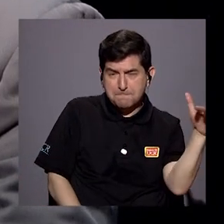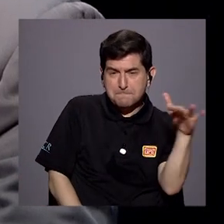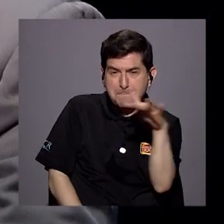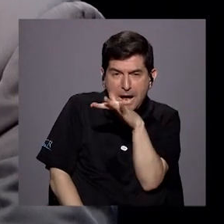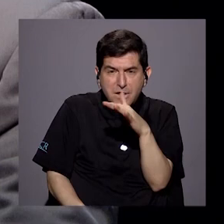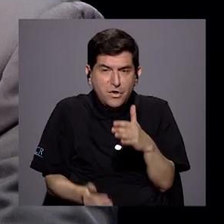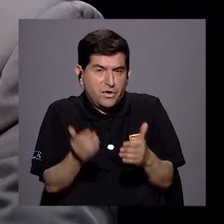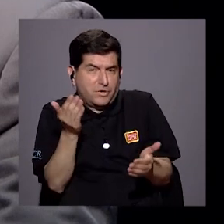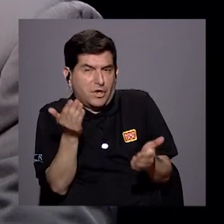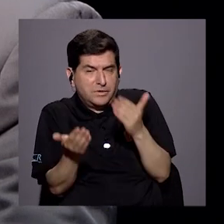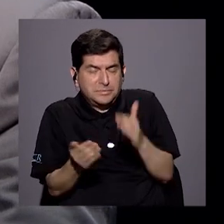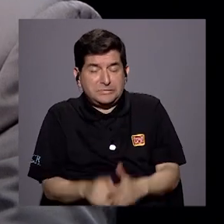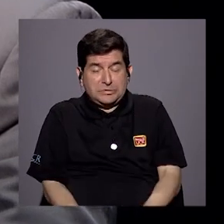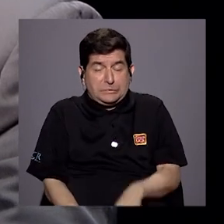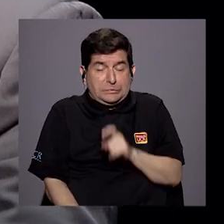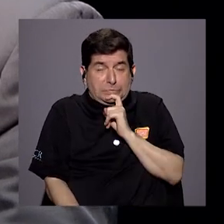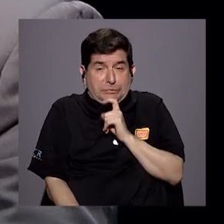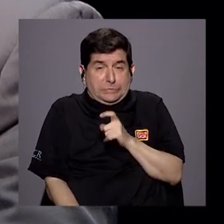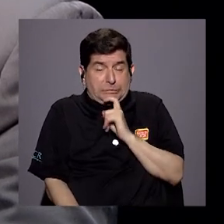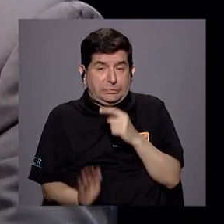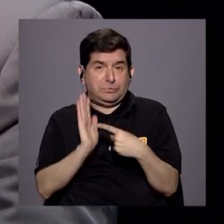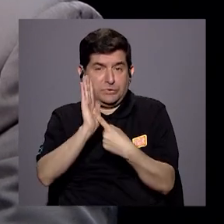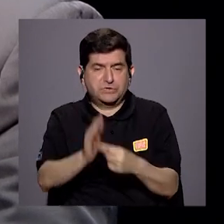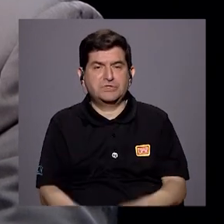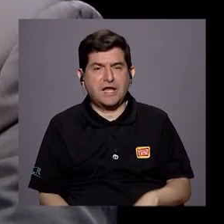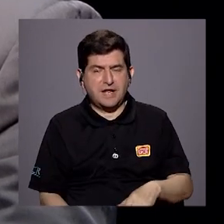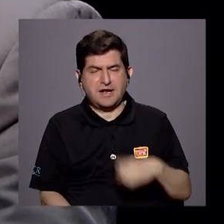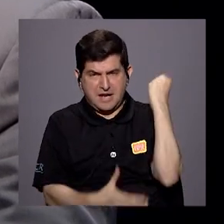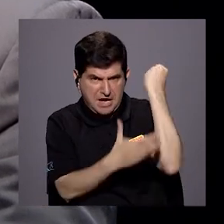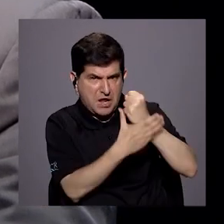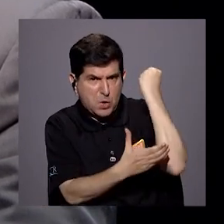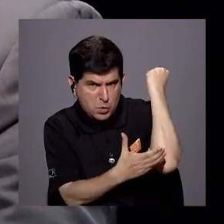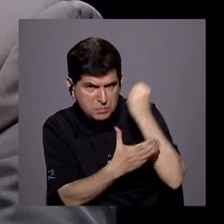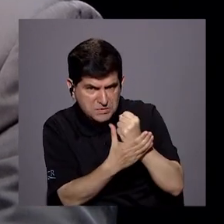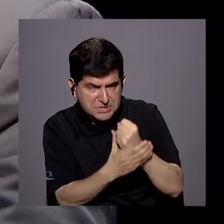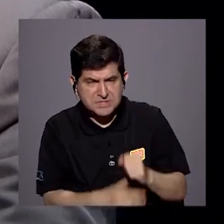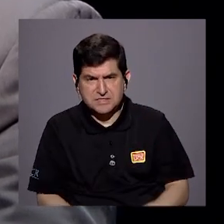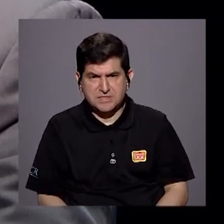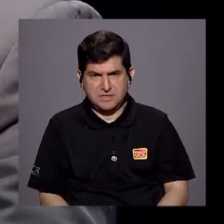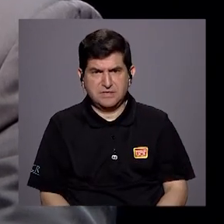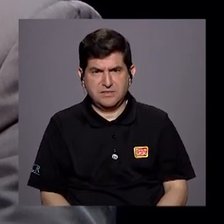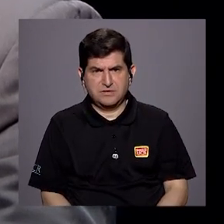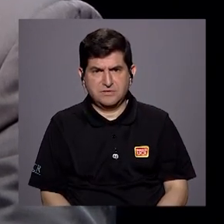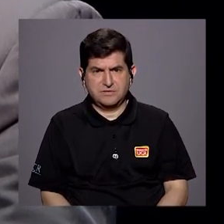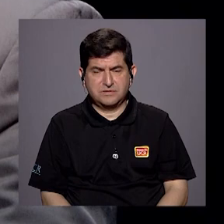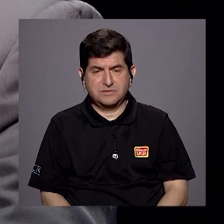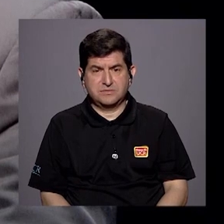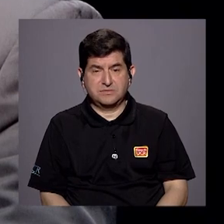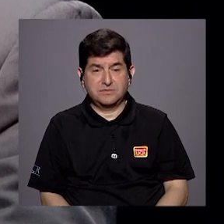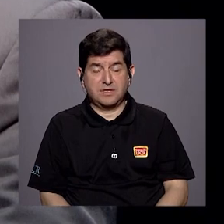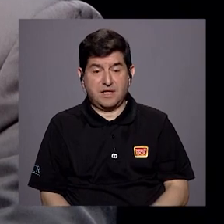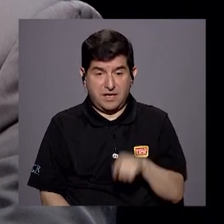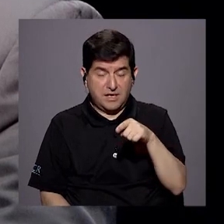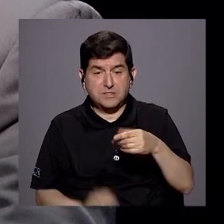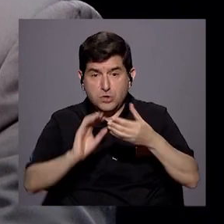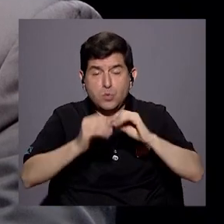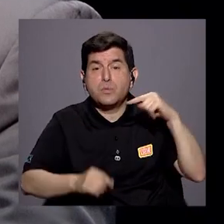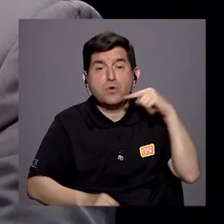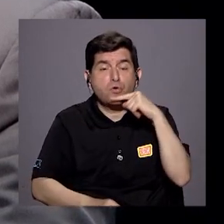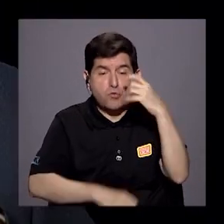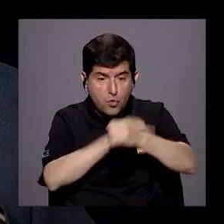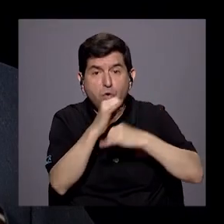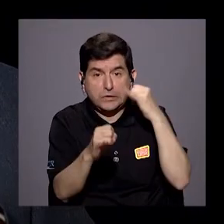inhóspito le voy a presentar. Homicidios, tasa marcada en rojo. Pero